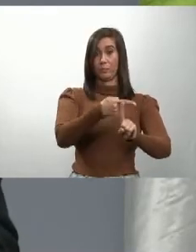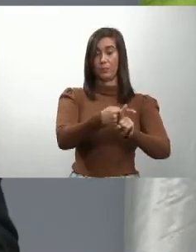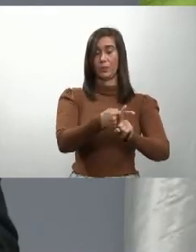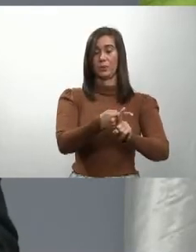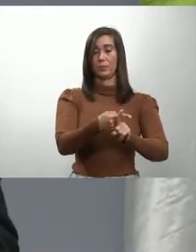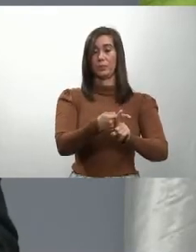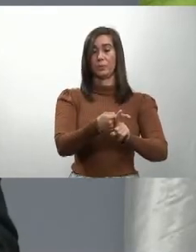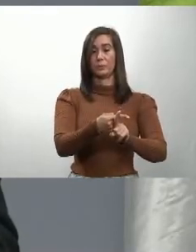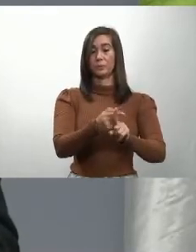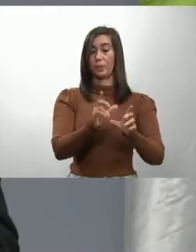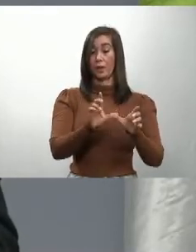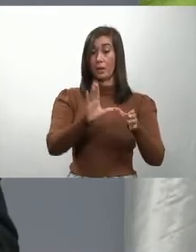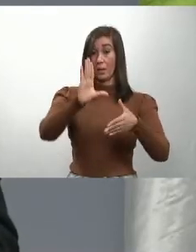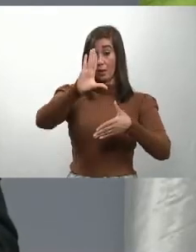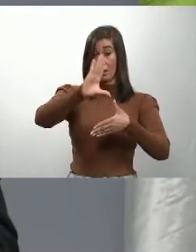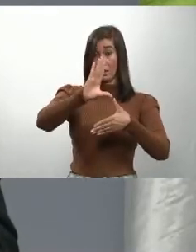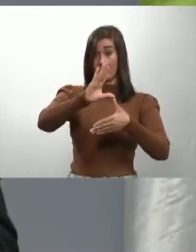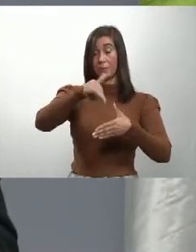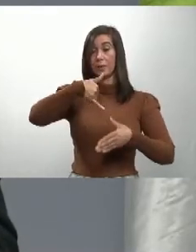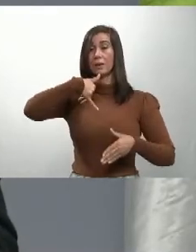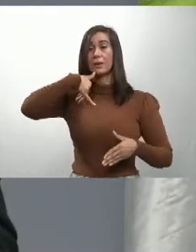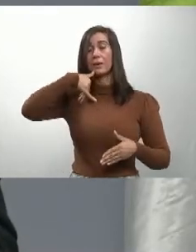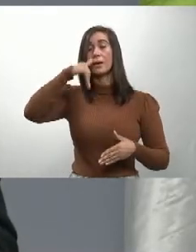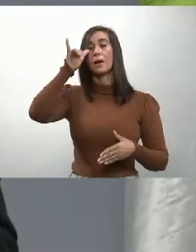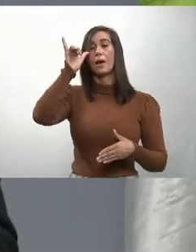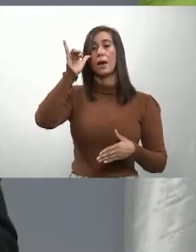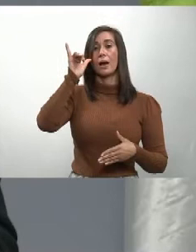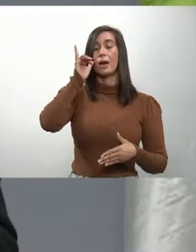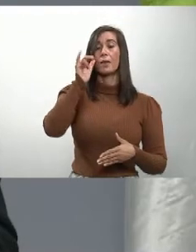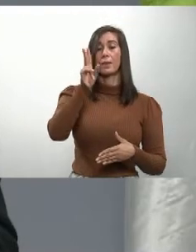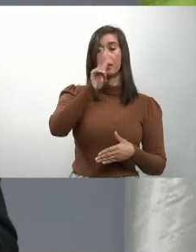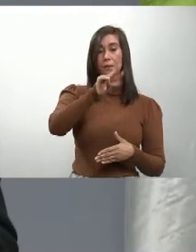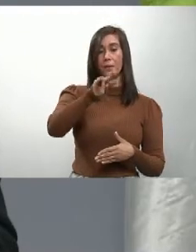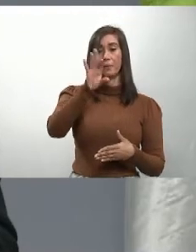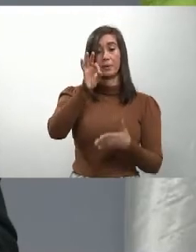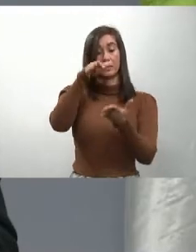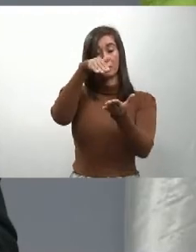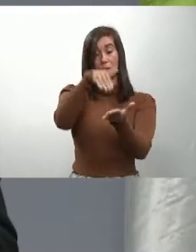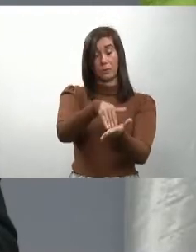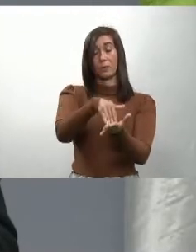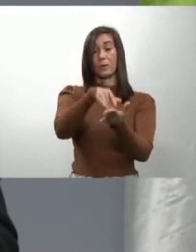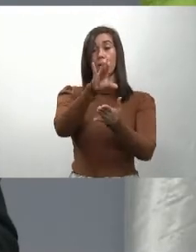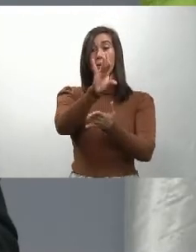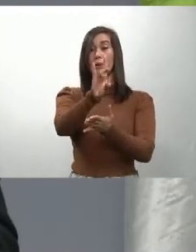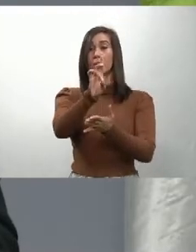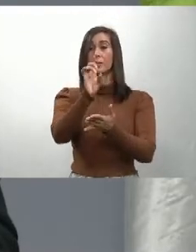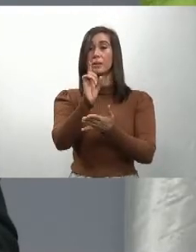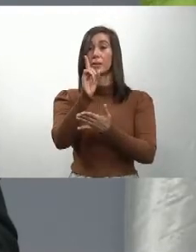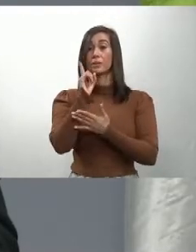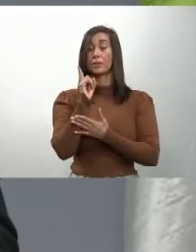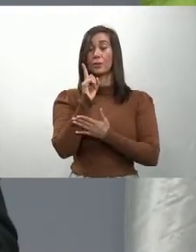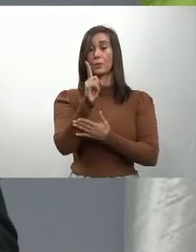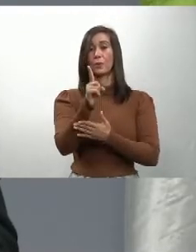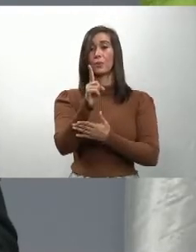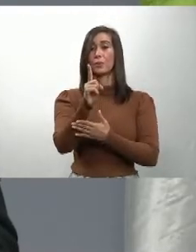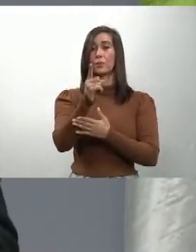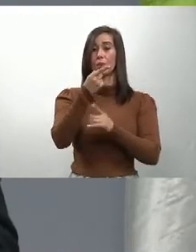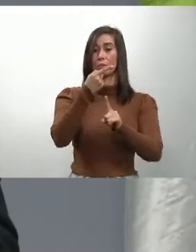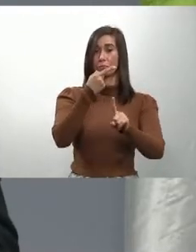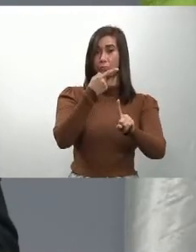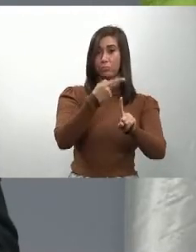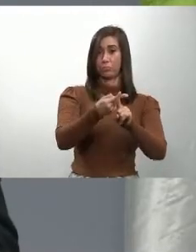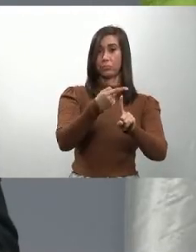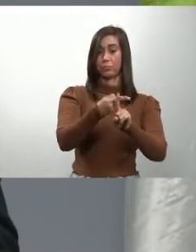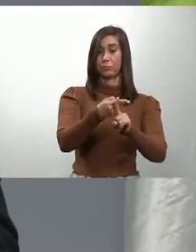estos, en el día de ayer, 29.701 fueron confirmados.